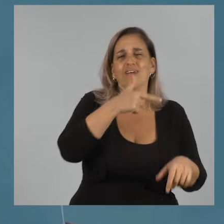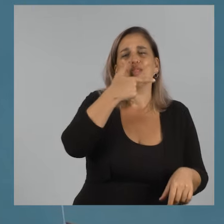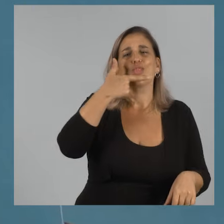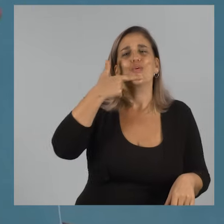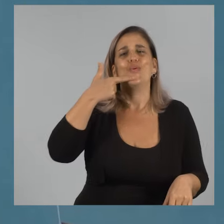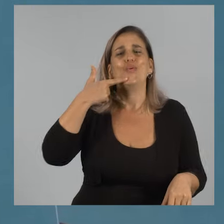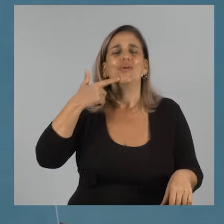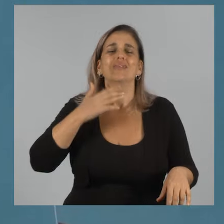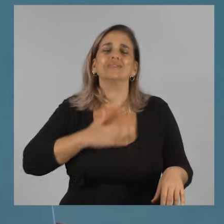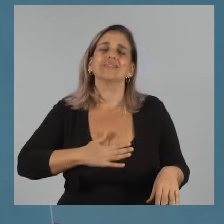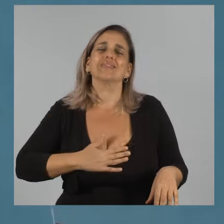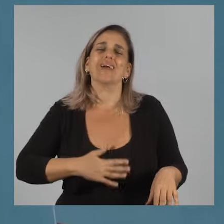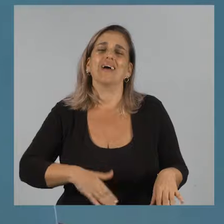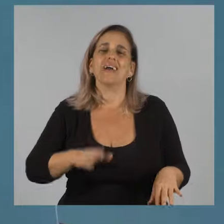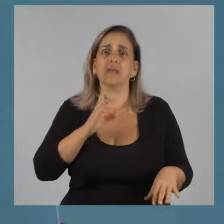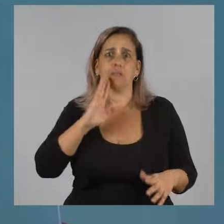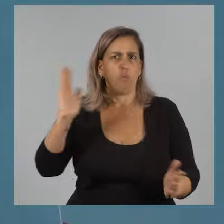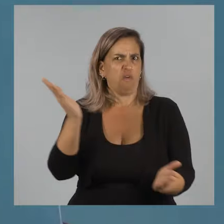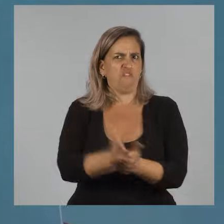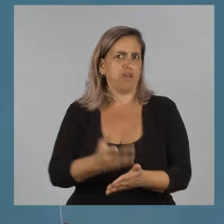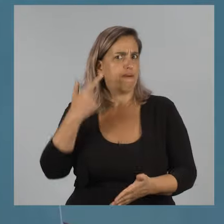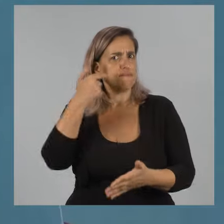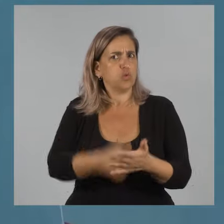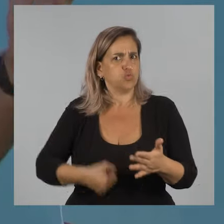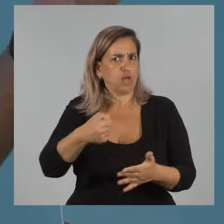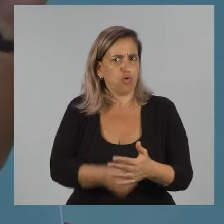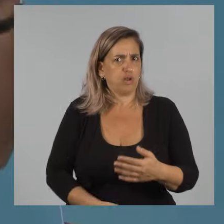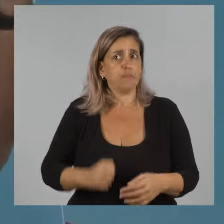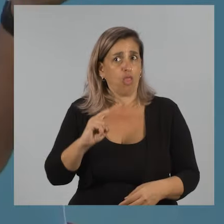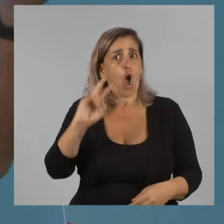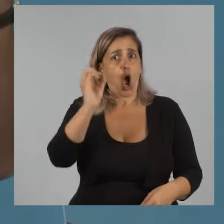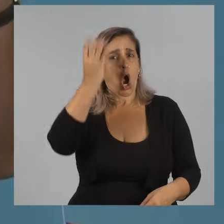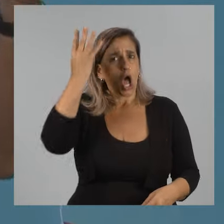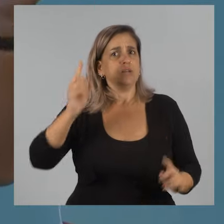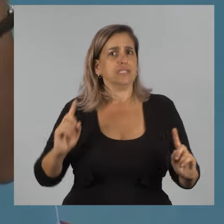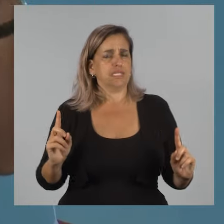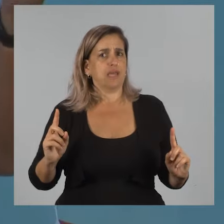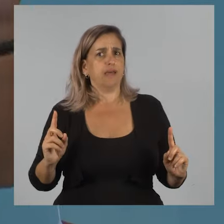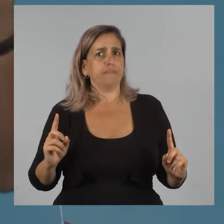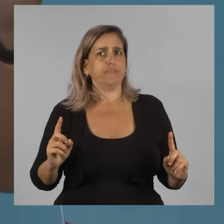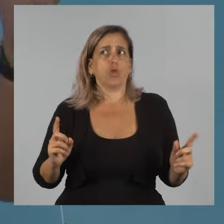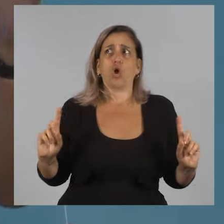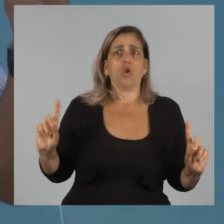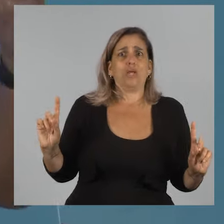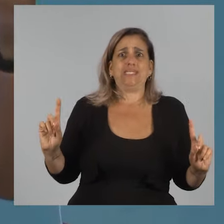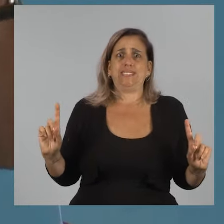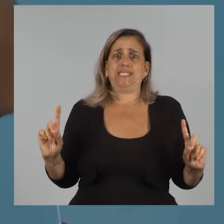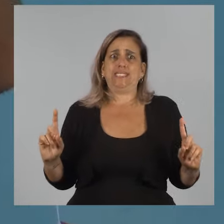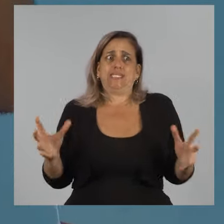Muy dulce y muy serena y muy firme y muy luchadora. Como que son dos conceptos que a veces no